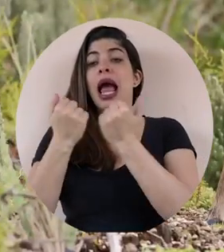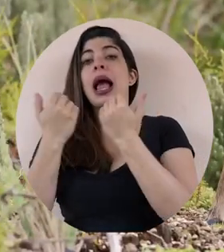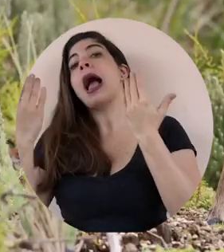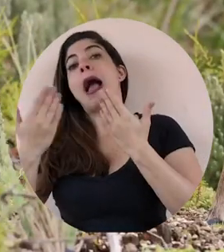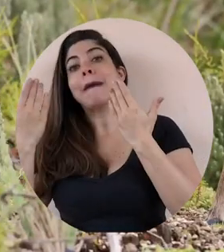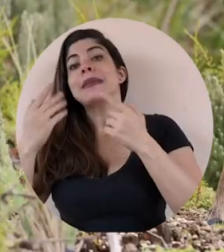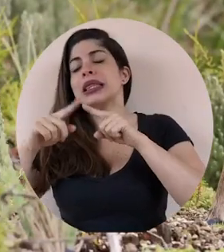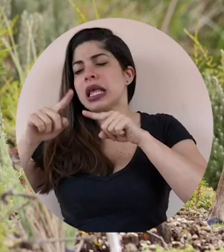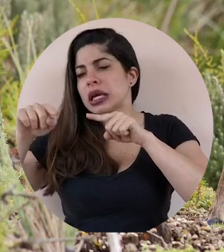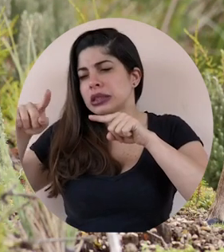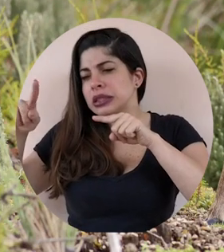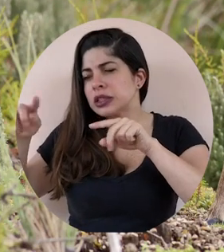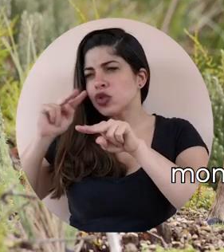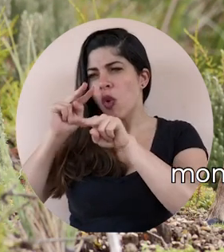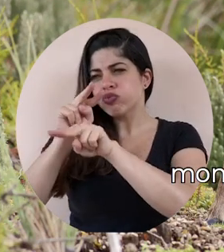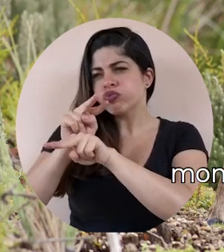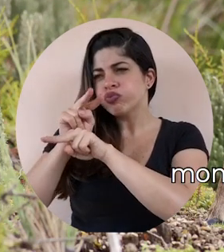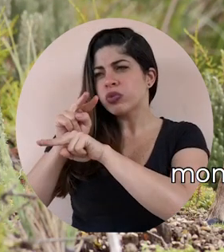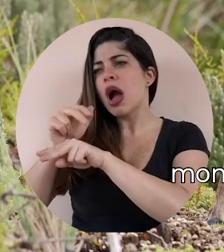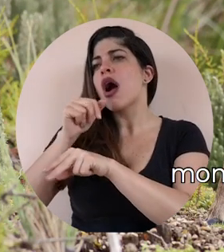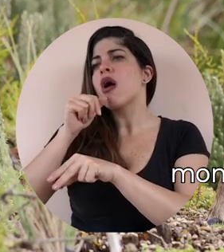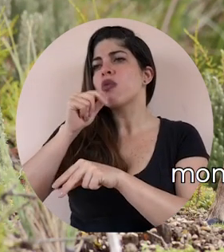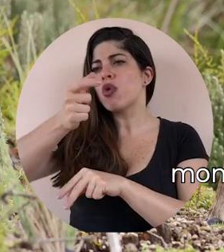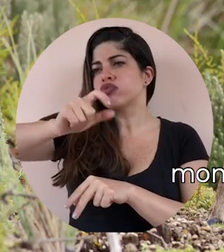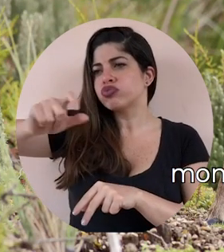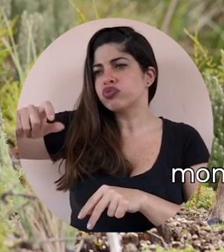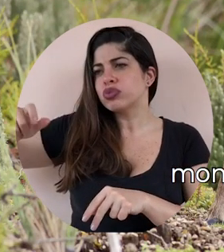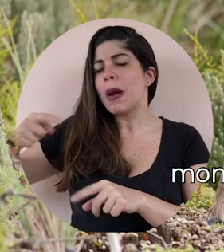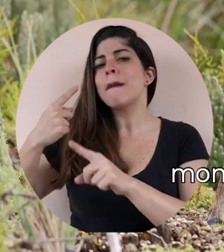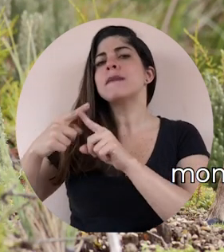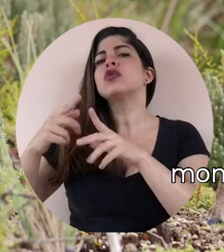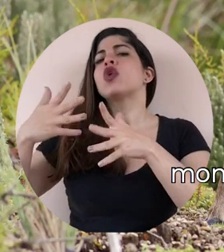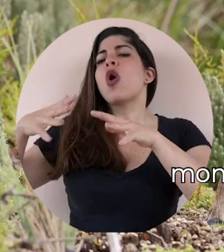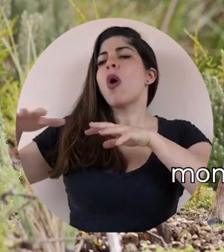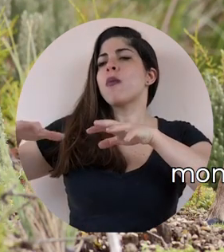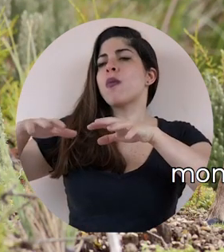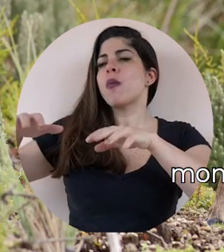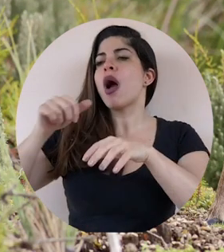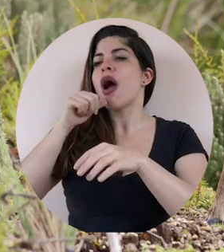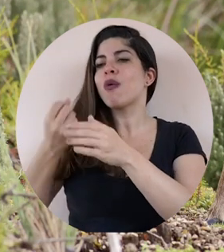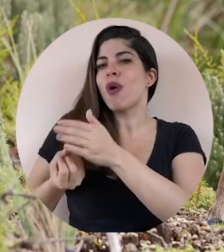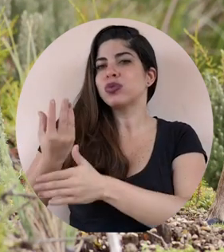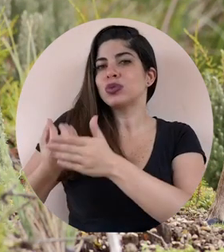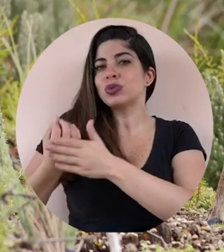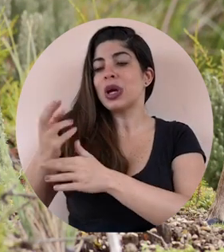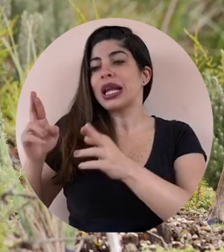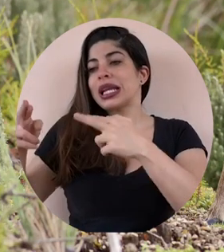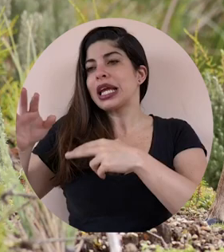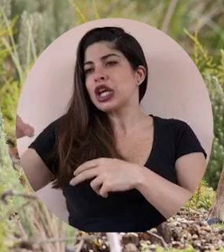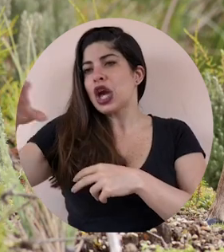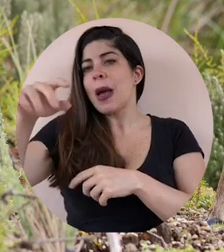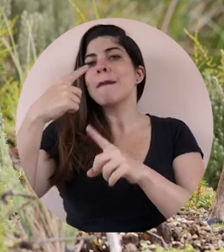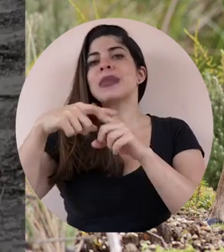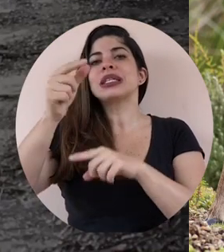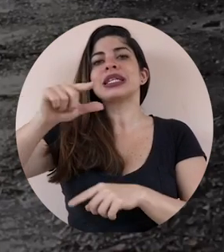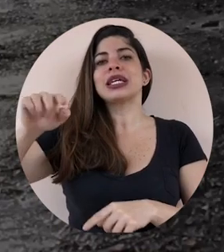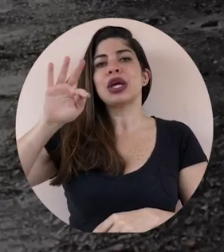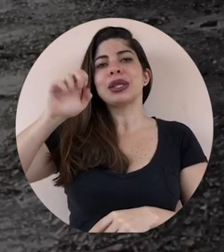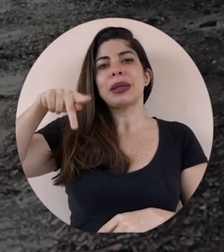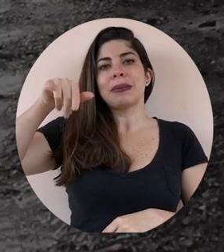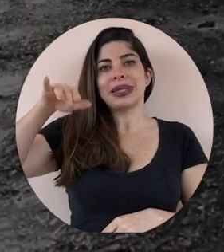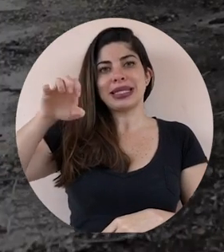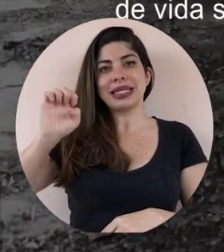ambiente genera indicadores, monitorea caudales y el comportamiento de acuíferos en las regiones y el río Tempisque.